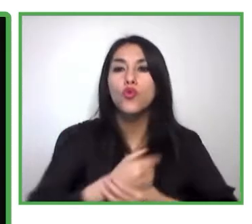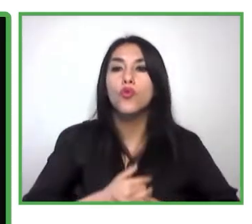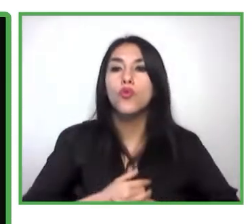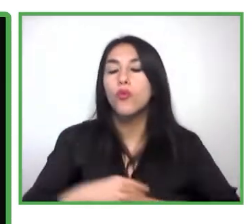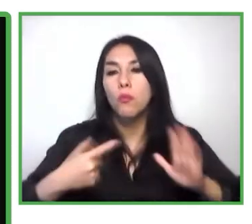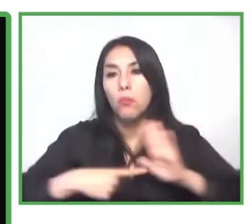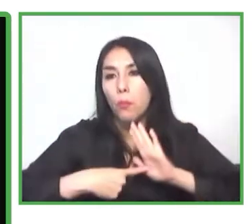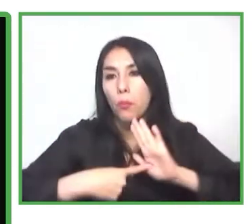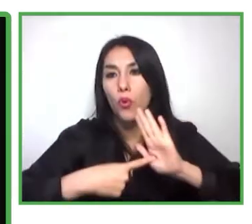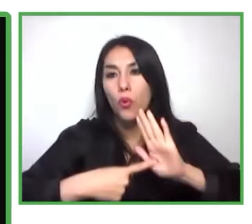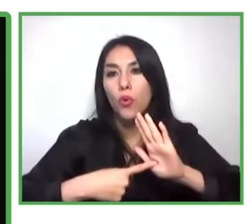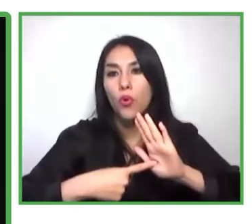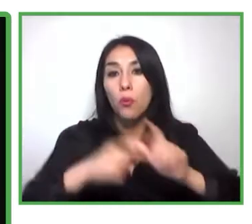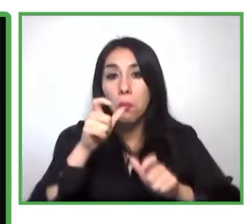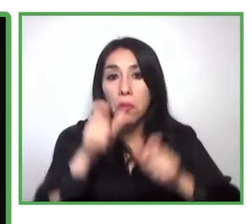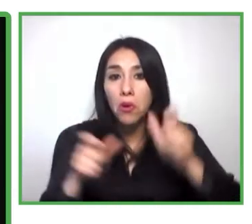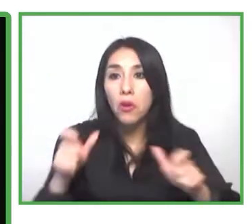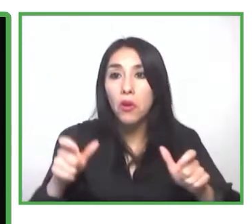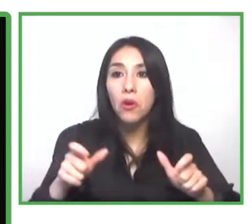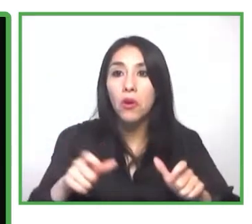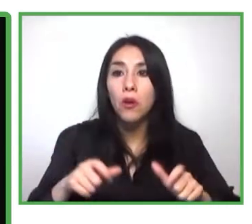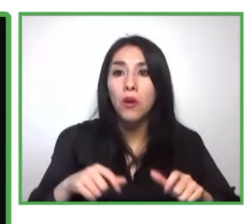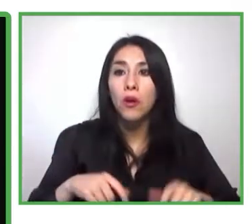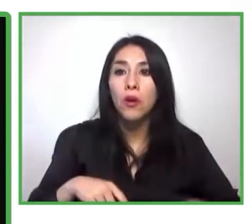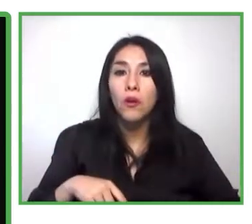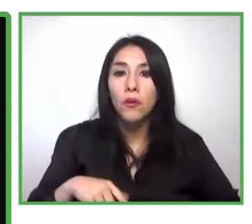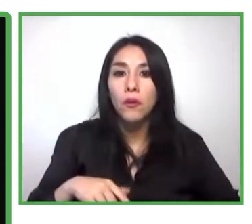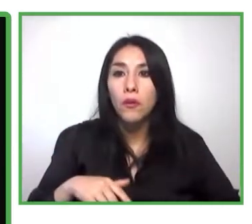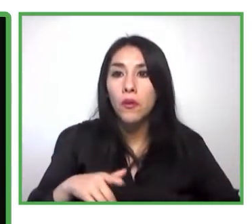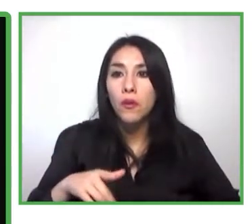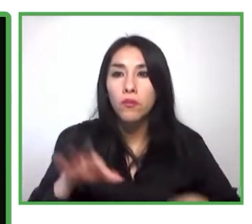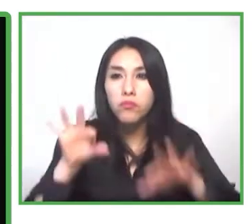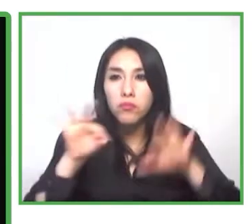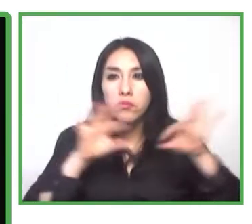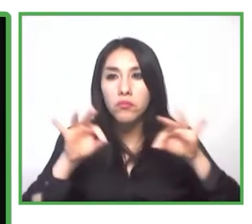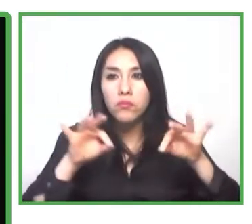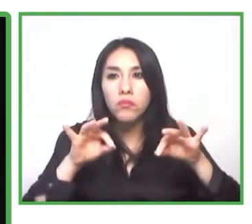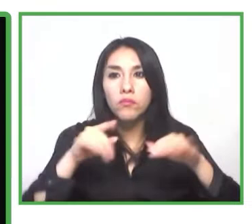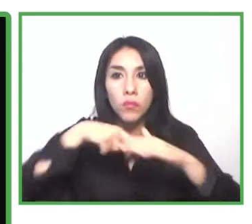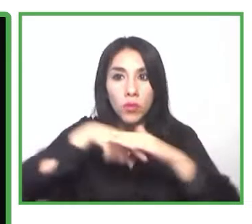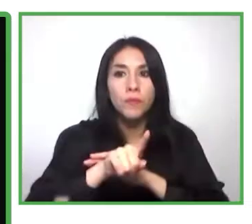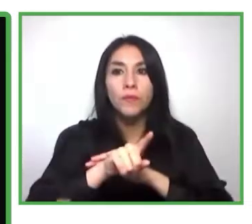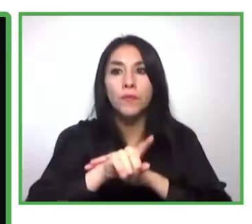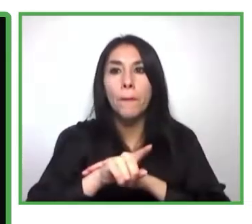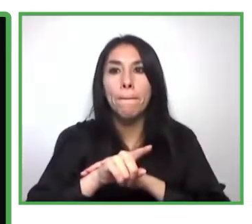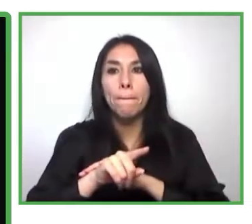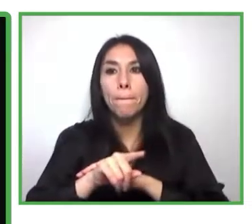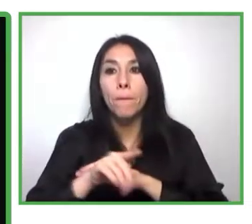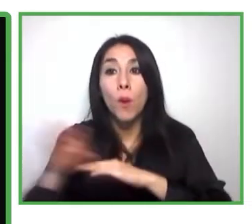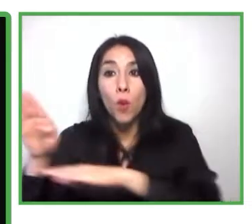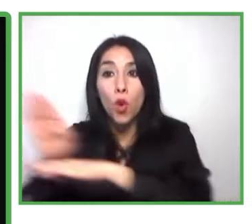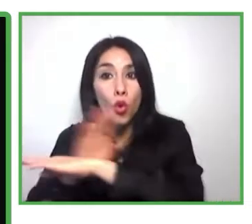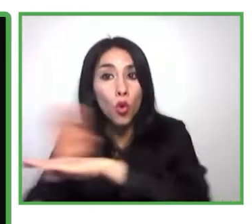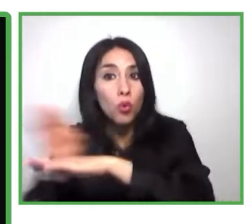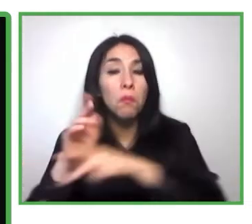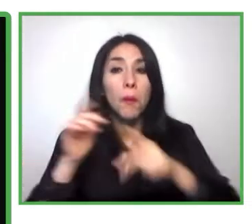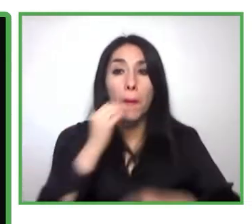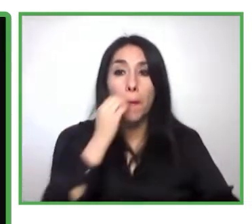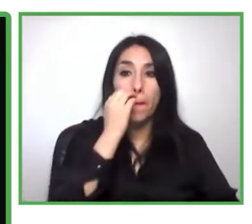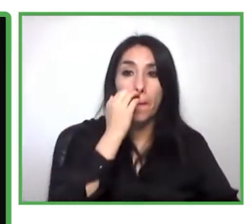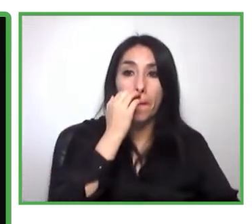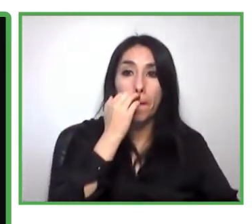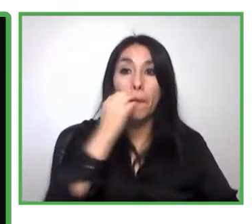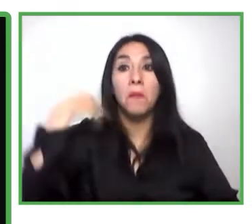ingresar al mercado laboral. Luego trabajamos también en ejes que tienden a cubrir herramientas de comunicación,